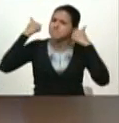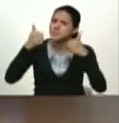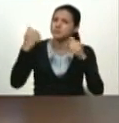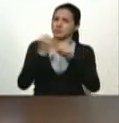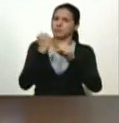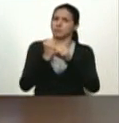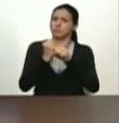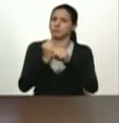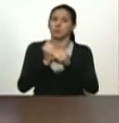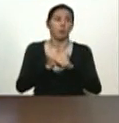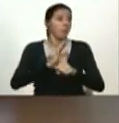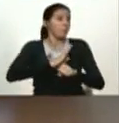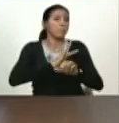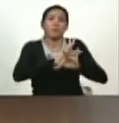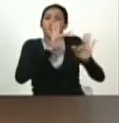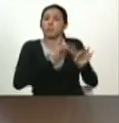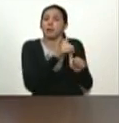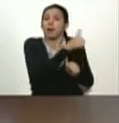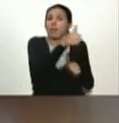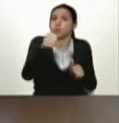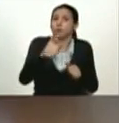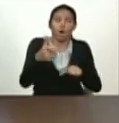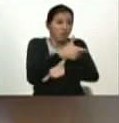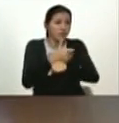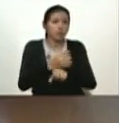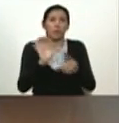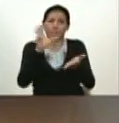forma de la eficiencia todas